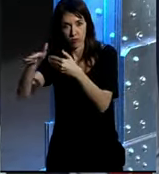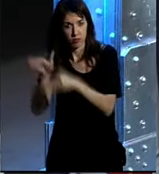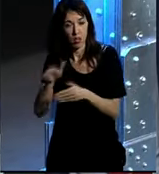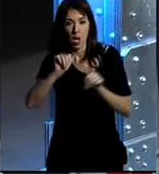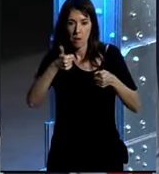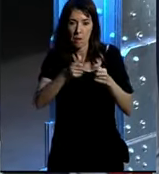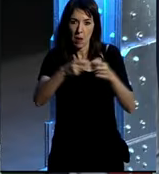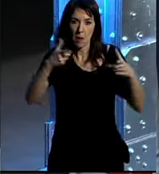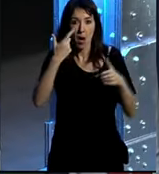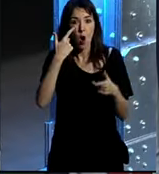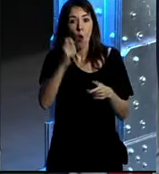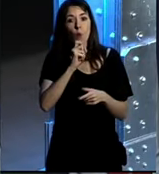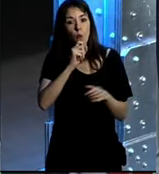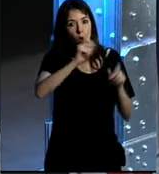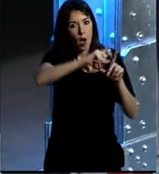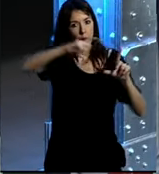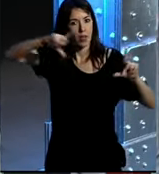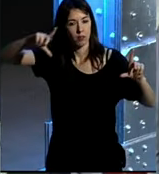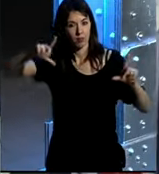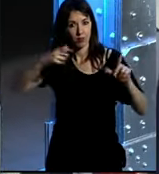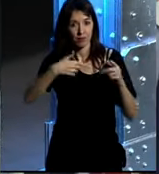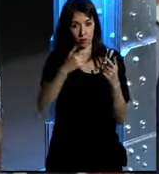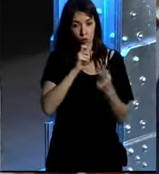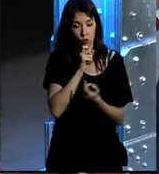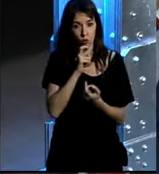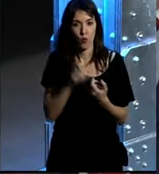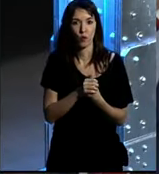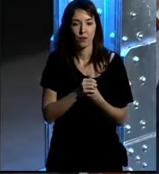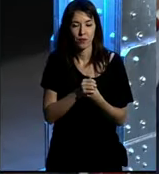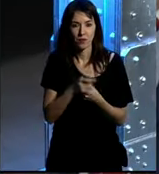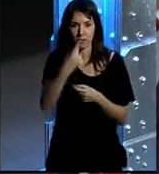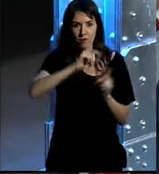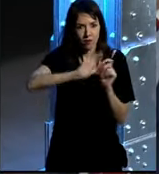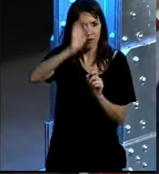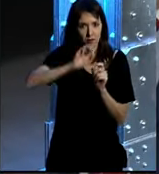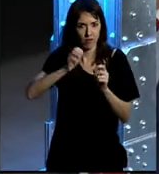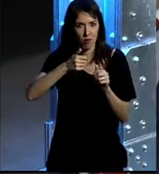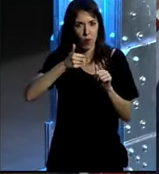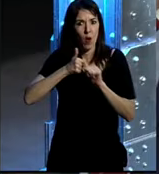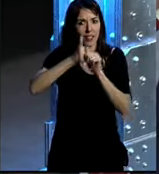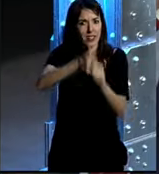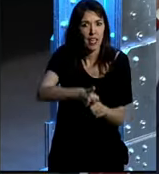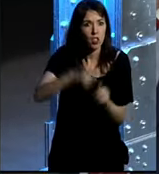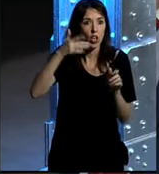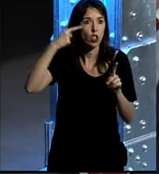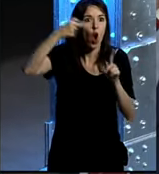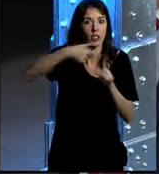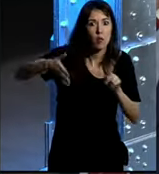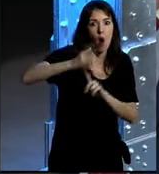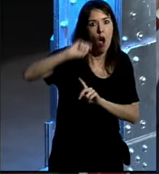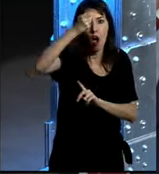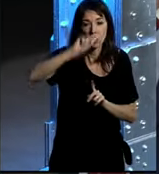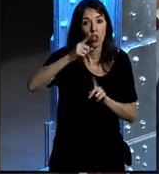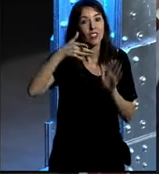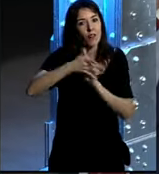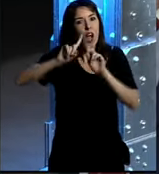un crecimiento ahí tenéis un poco el tamaño que tienen ahora nuestras comunidades para nosotros el tamaño del volumen el volumen de seguidores nunca ha sido un objetivo ¿vale? siempre ha sido una